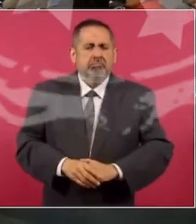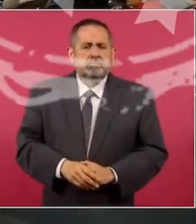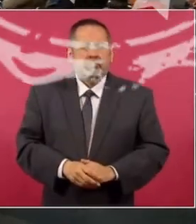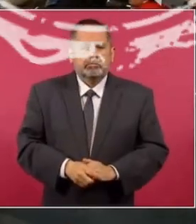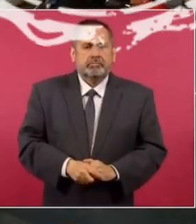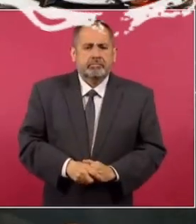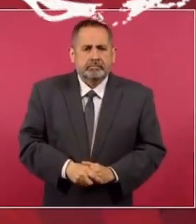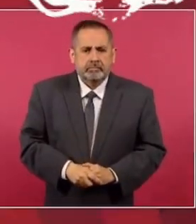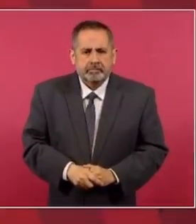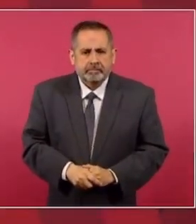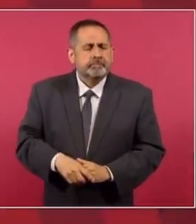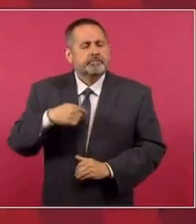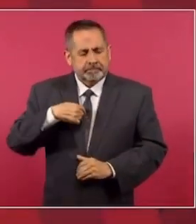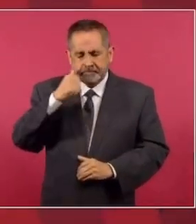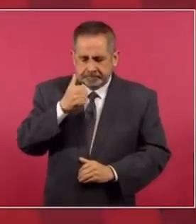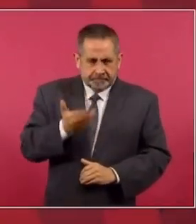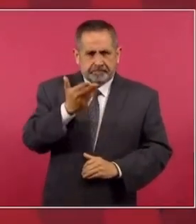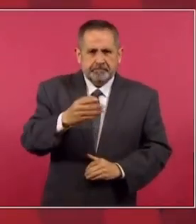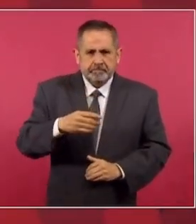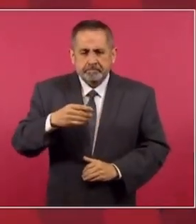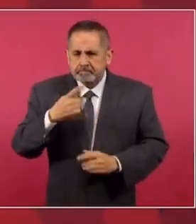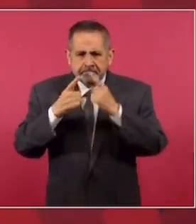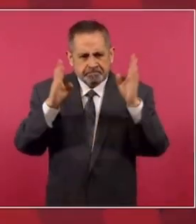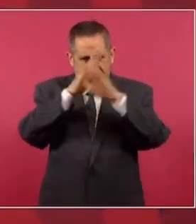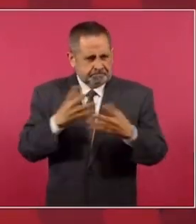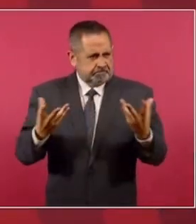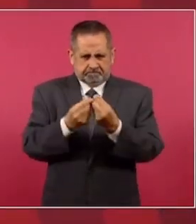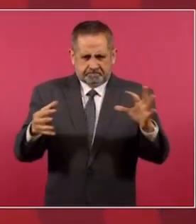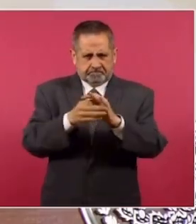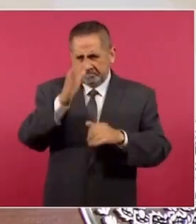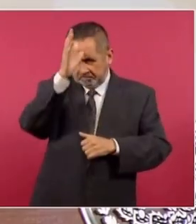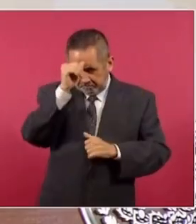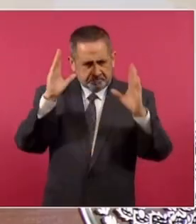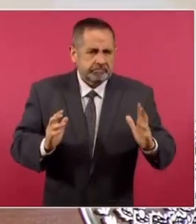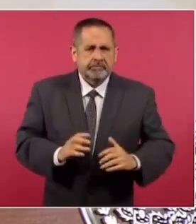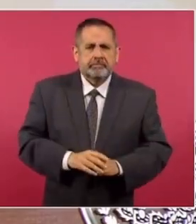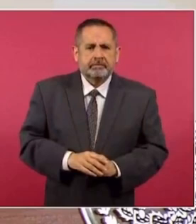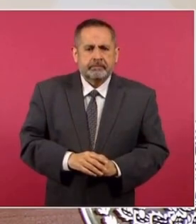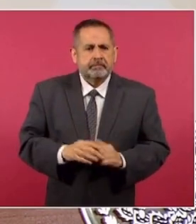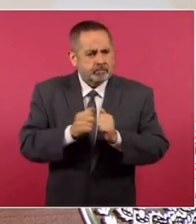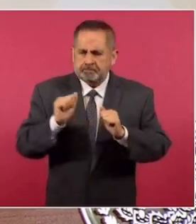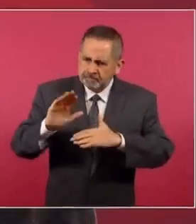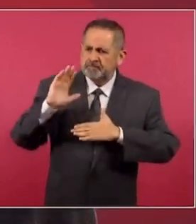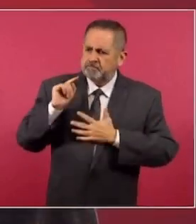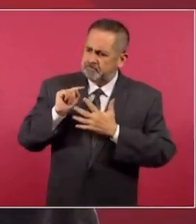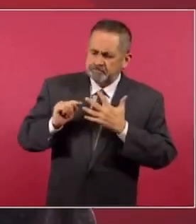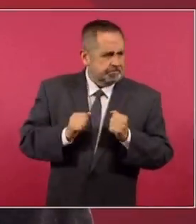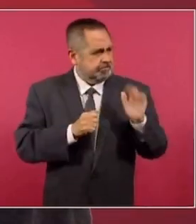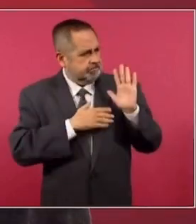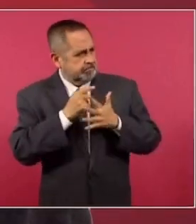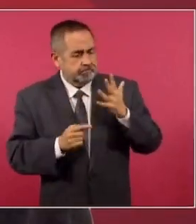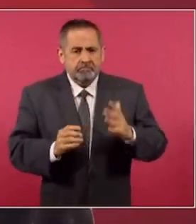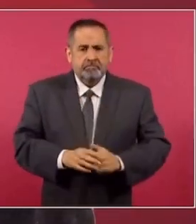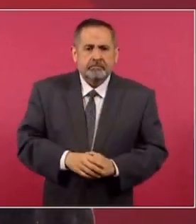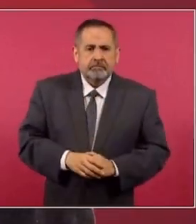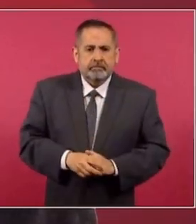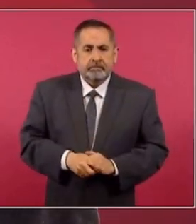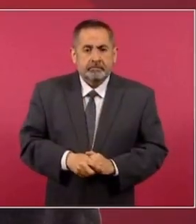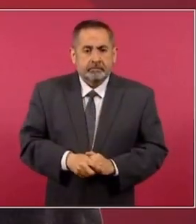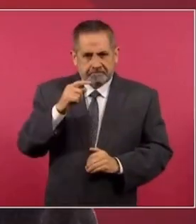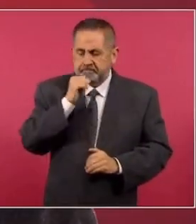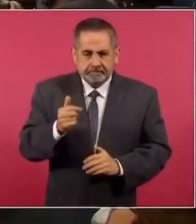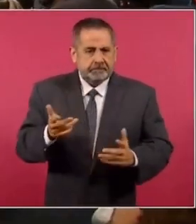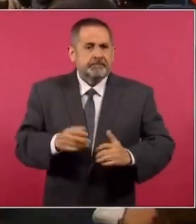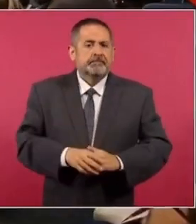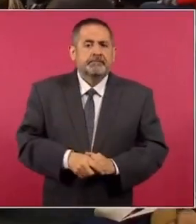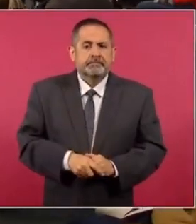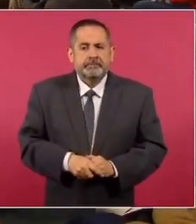Siempre he planteado que debe de buscarse una conciliación y un diálogo con compromiso, pero no ha sido